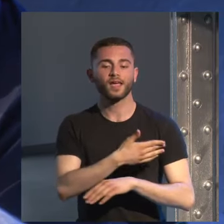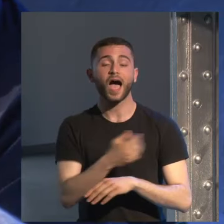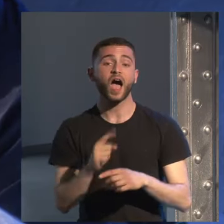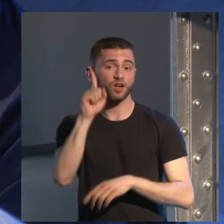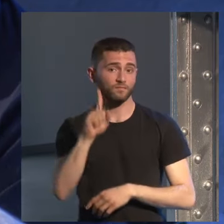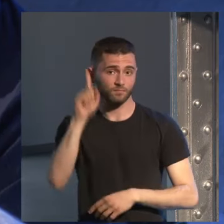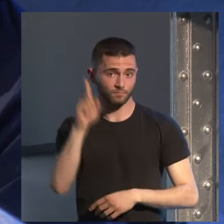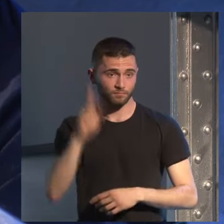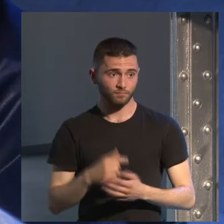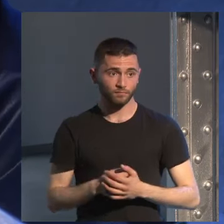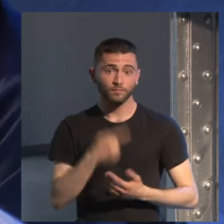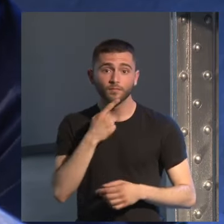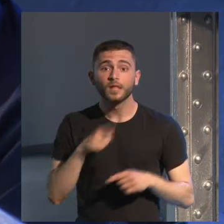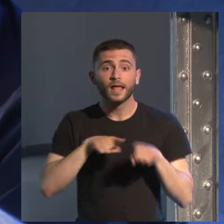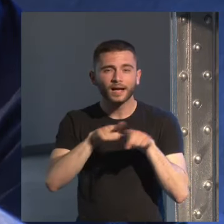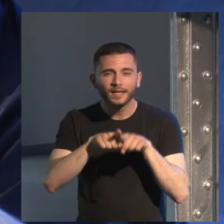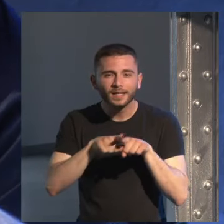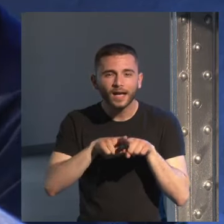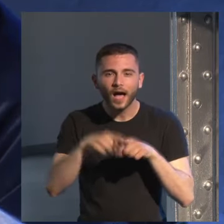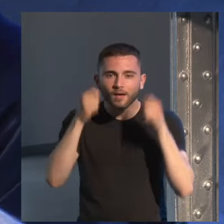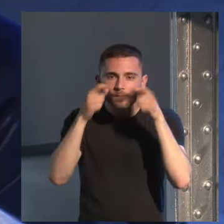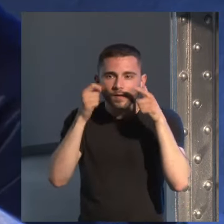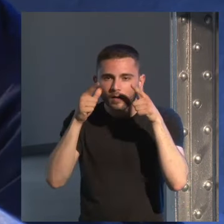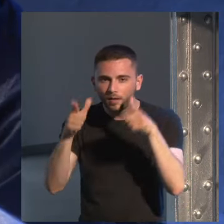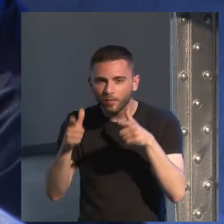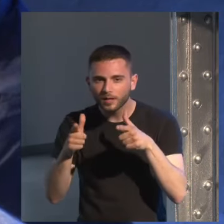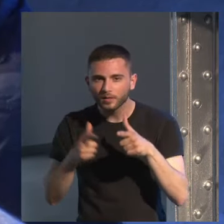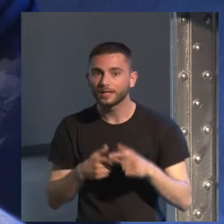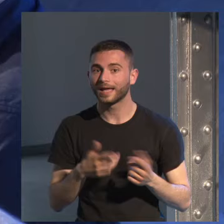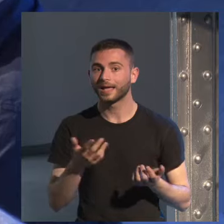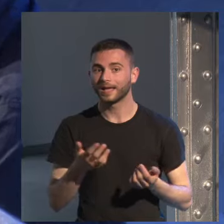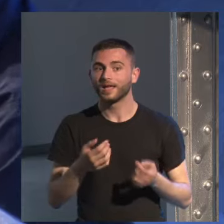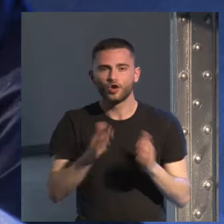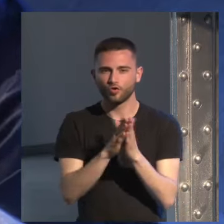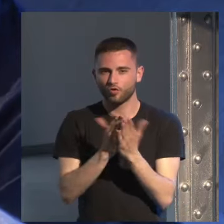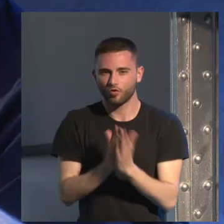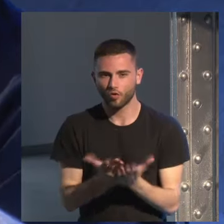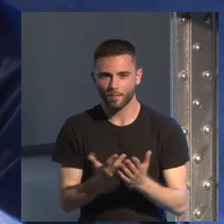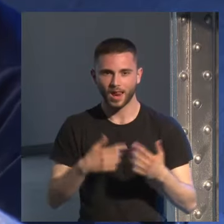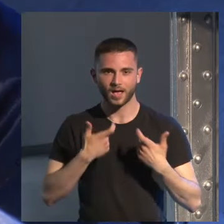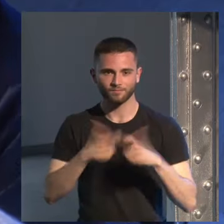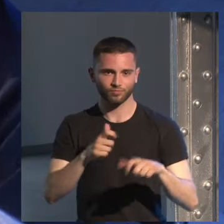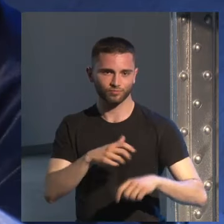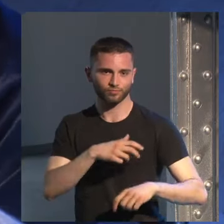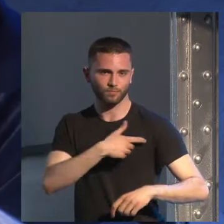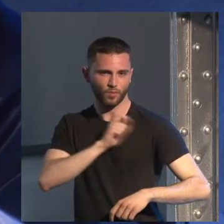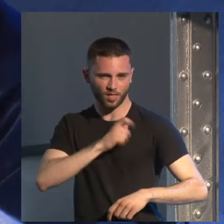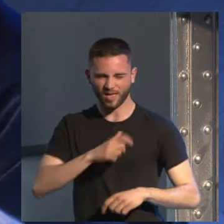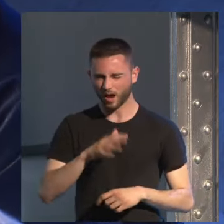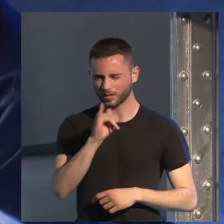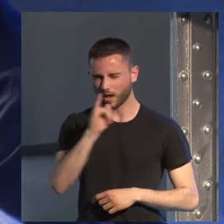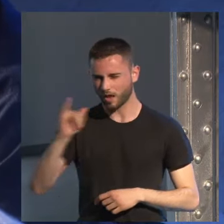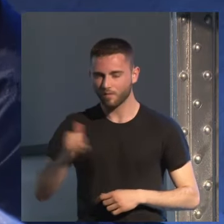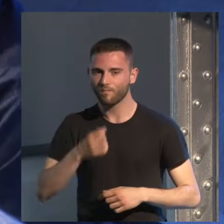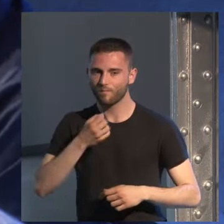instalado y que incluso la crítica se ha dado cuenta de que hay grandísimas, como tú bien decías antes, grandísimas novelas policíacas que están al nivel de las otras que no lo